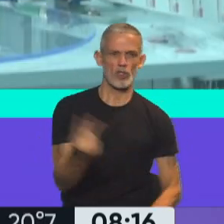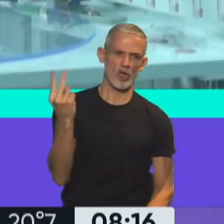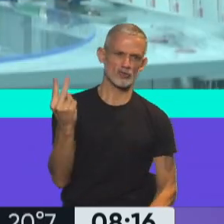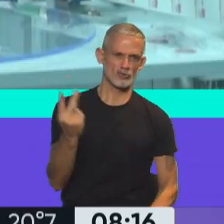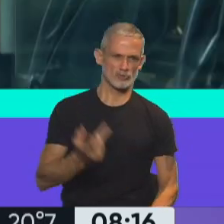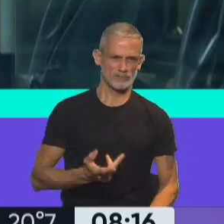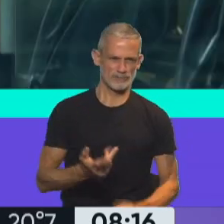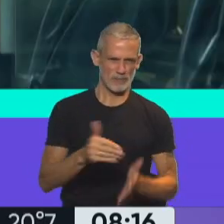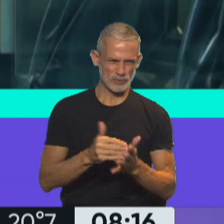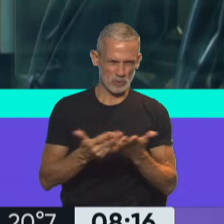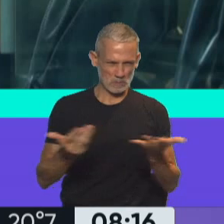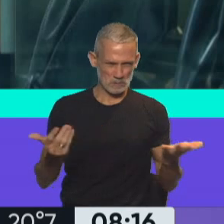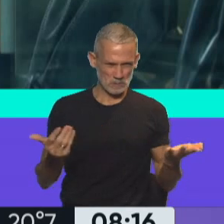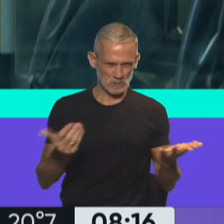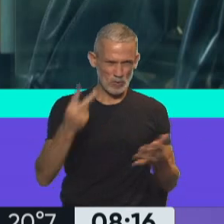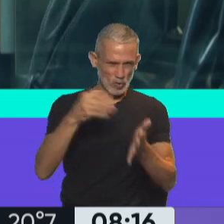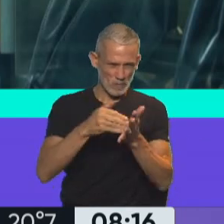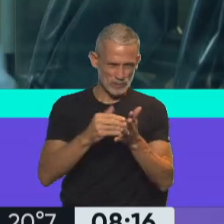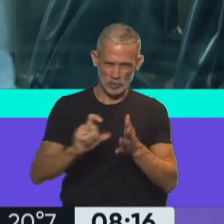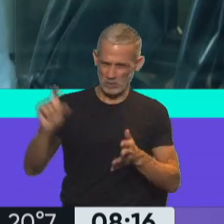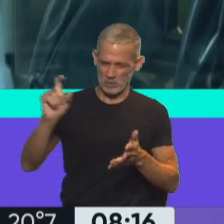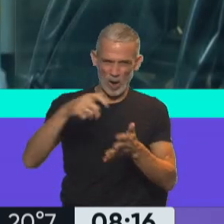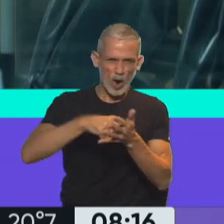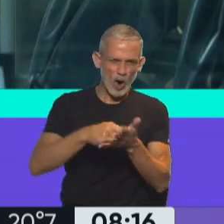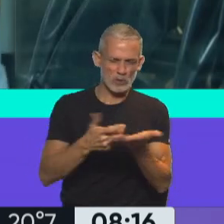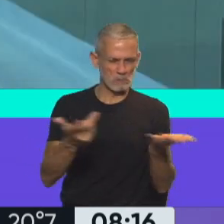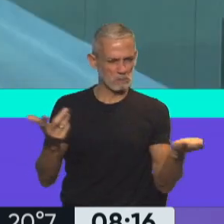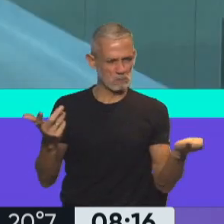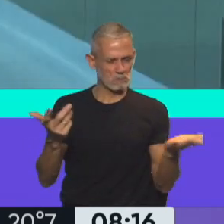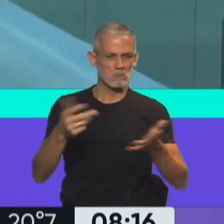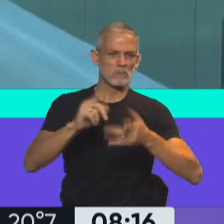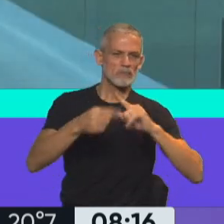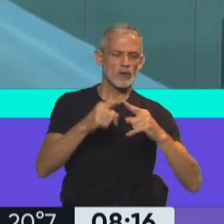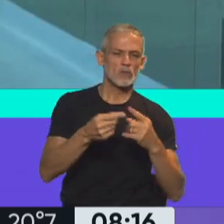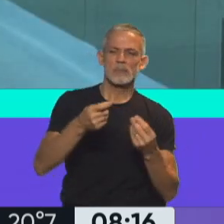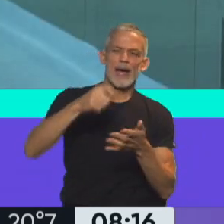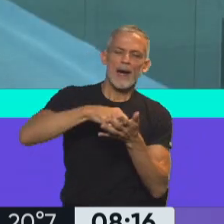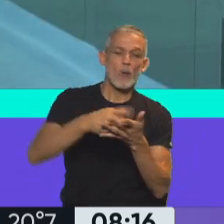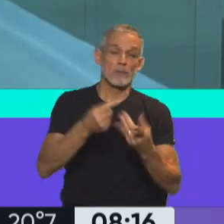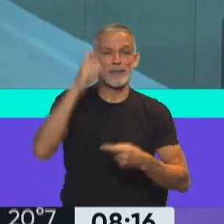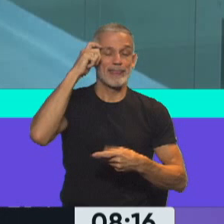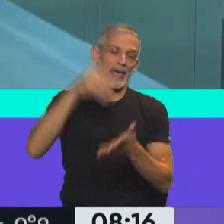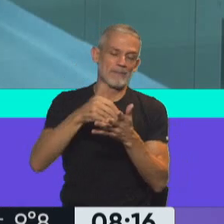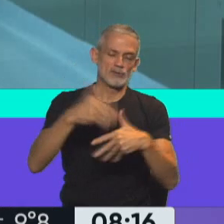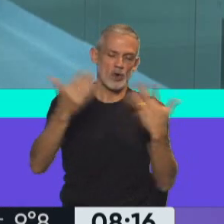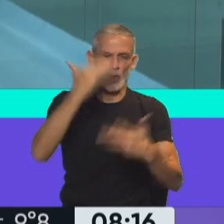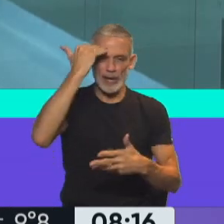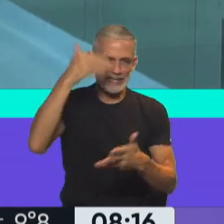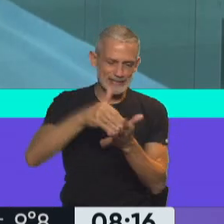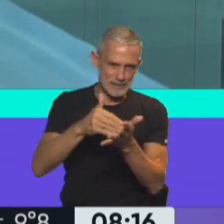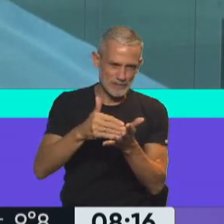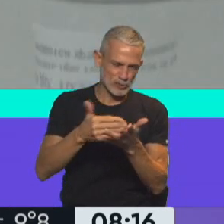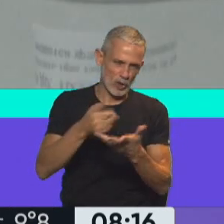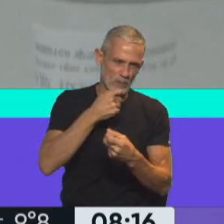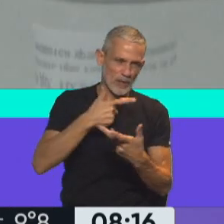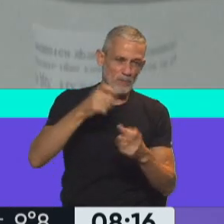o sea, 2 millones solamente. O sea, que si nosotros hubiéramos contratado, qué sé yo, 10 millones, 15 millones con